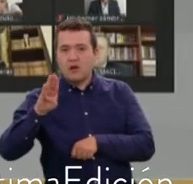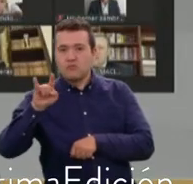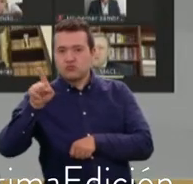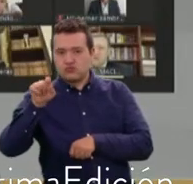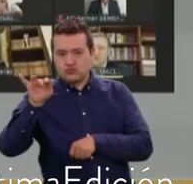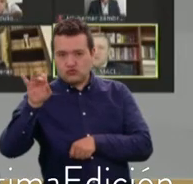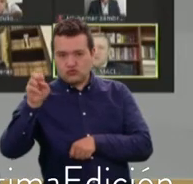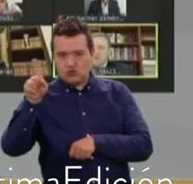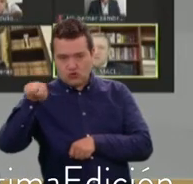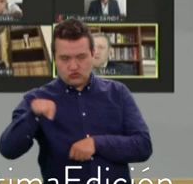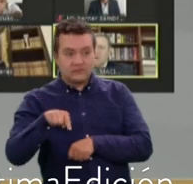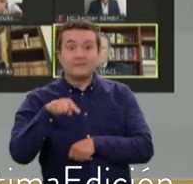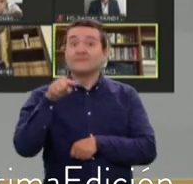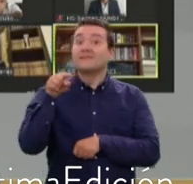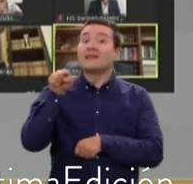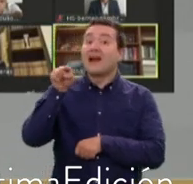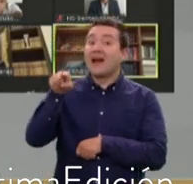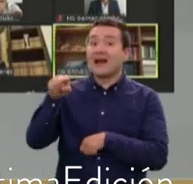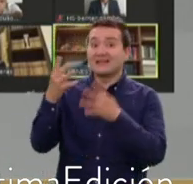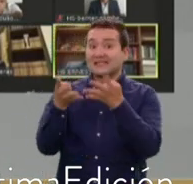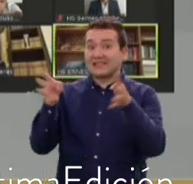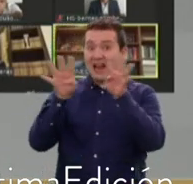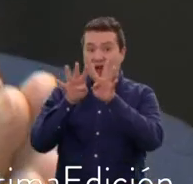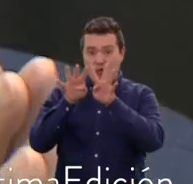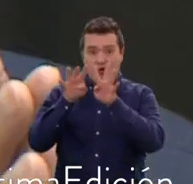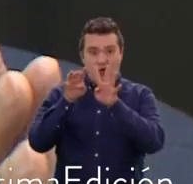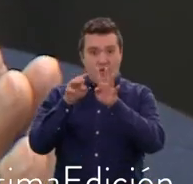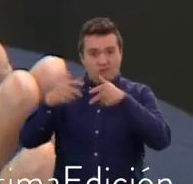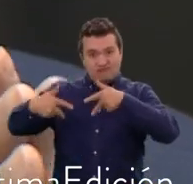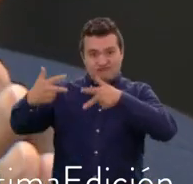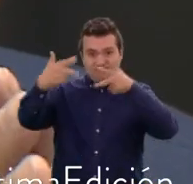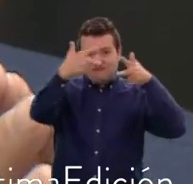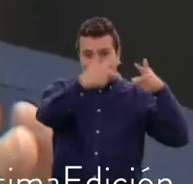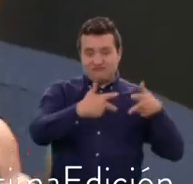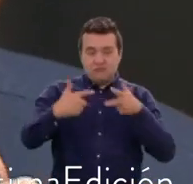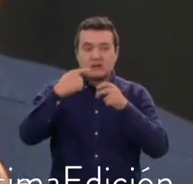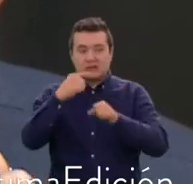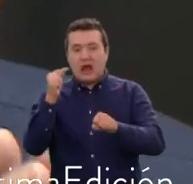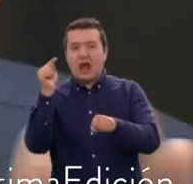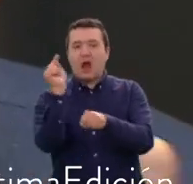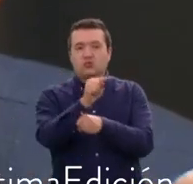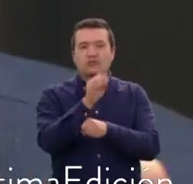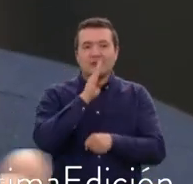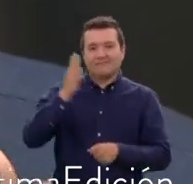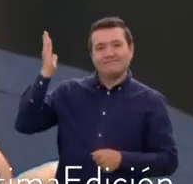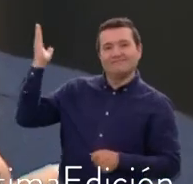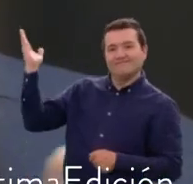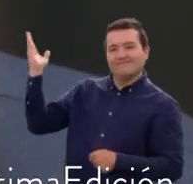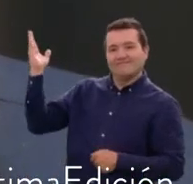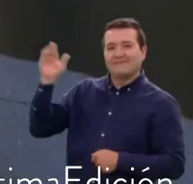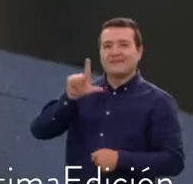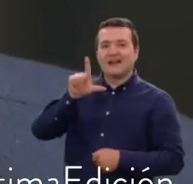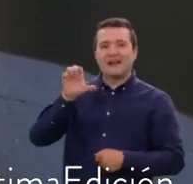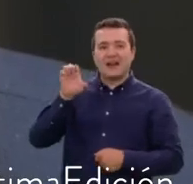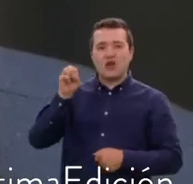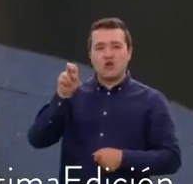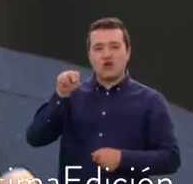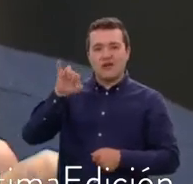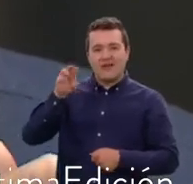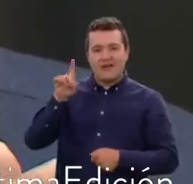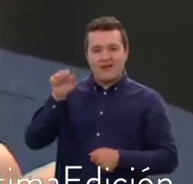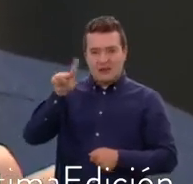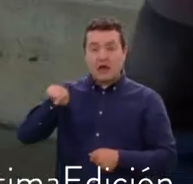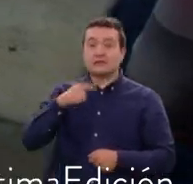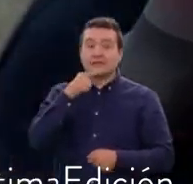Ante la plenaria virtual del Senado fue acusado el expresidente de la Corte Suprema de Justicia, Leonidas Bustos, de ser el jefe del llamado